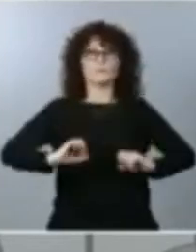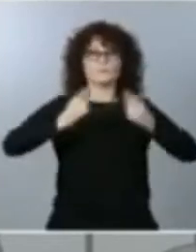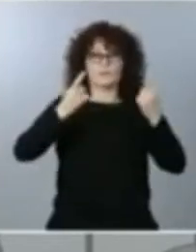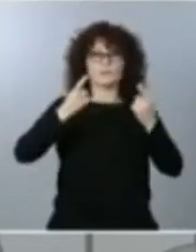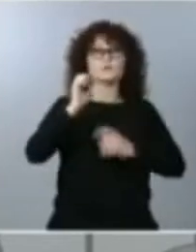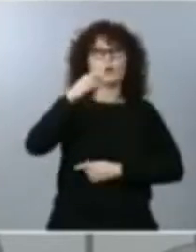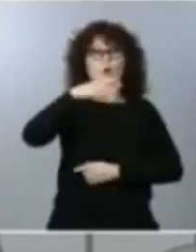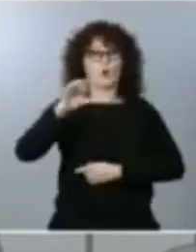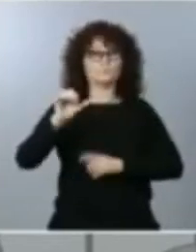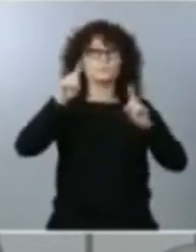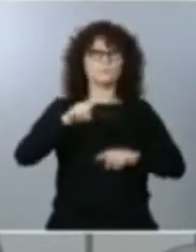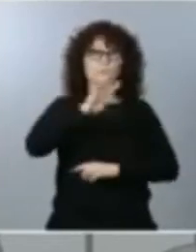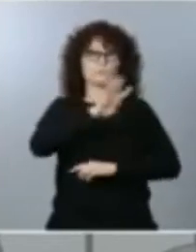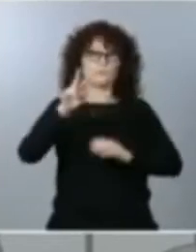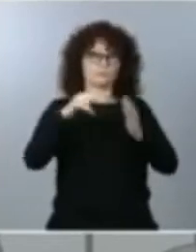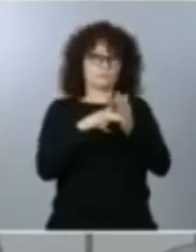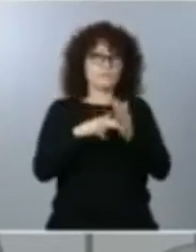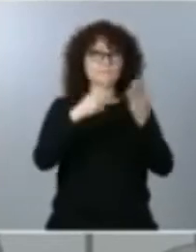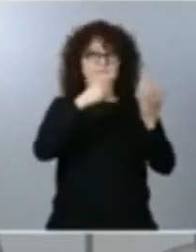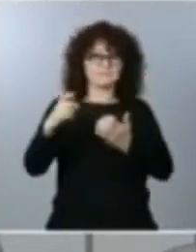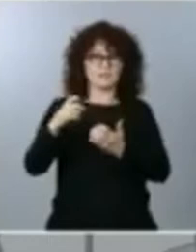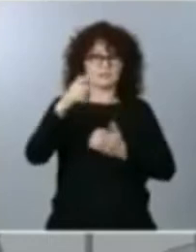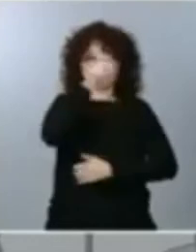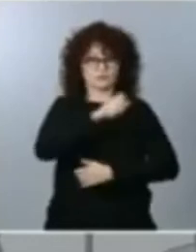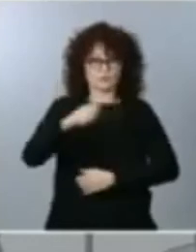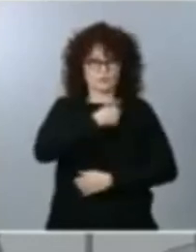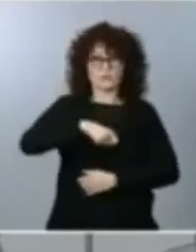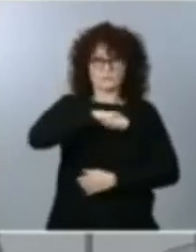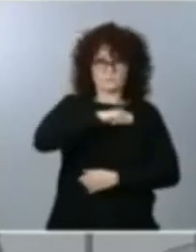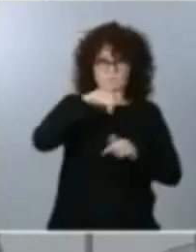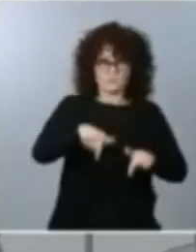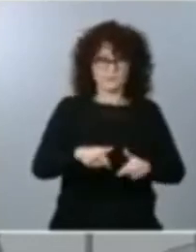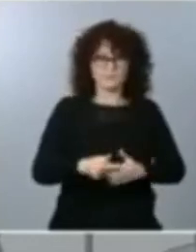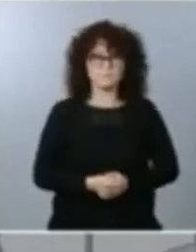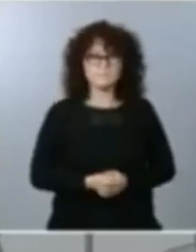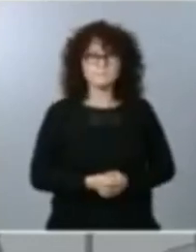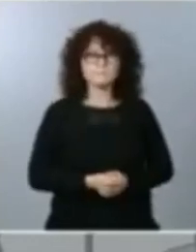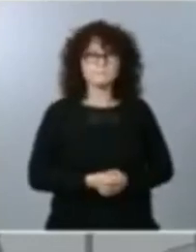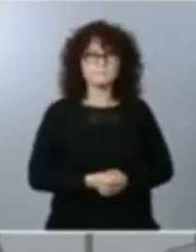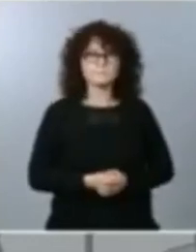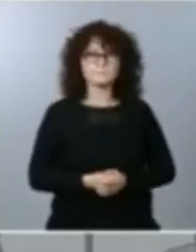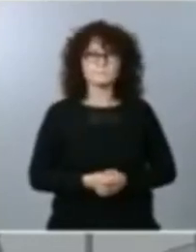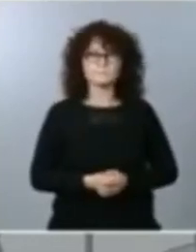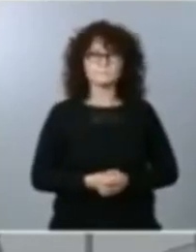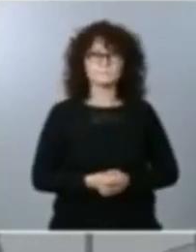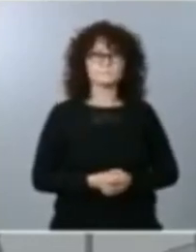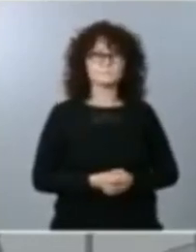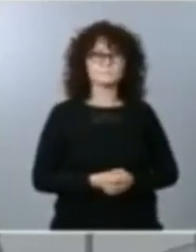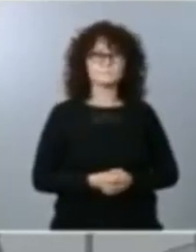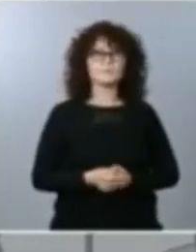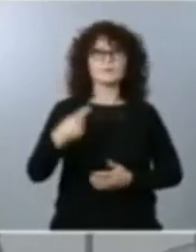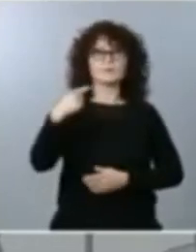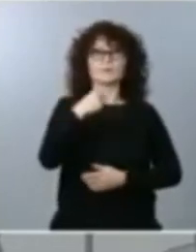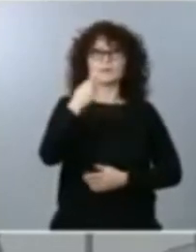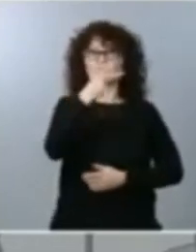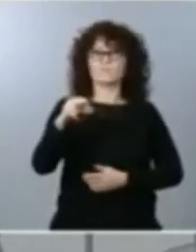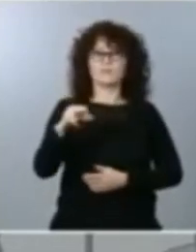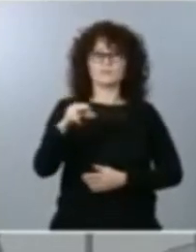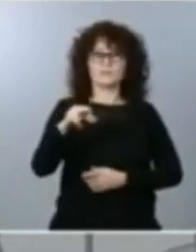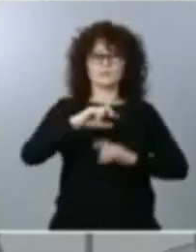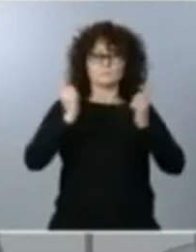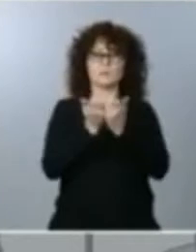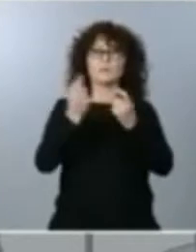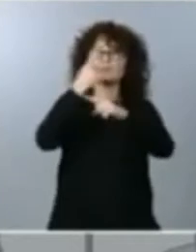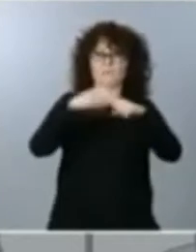42.600 compatriotas en nuestro país. Ha sido, por lo tanto, un G20 diferente. El año 2020